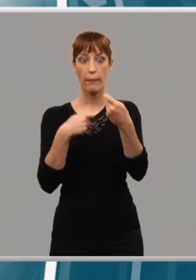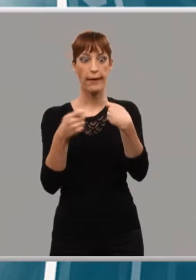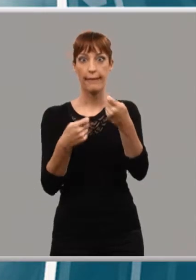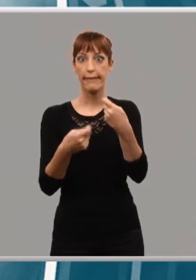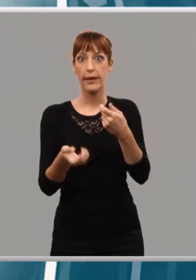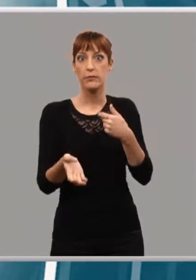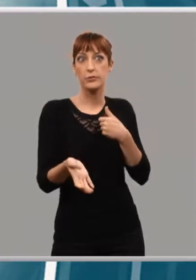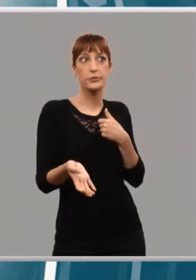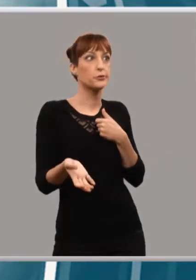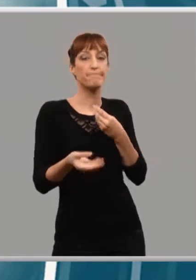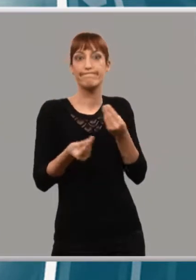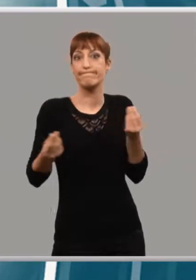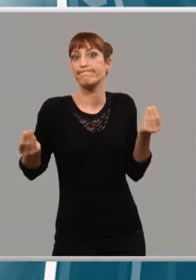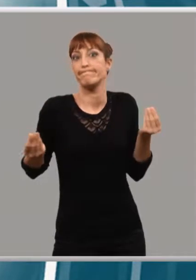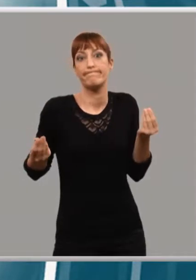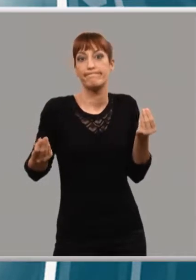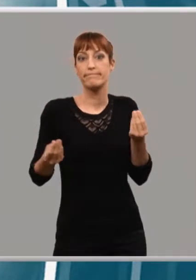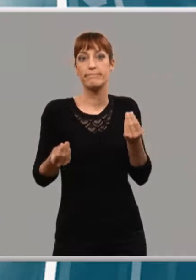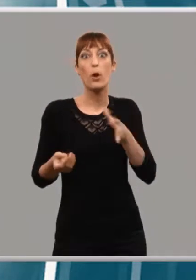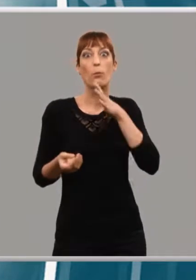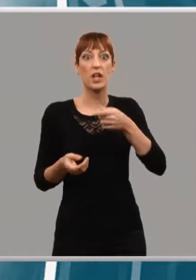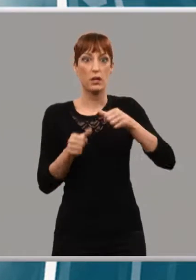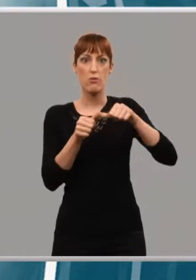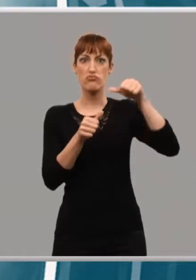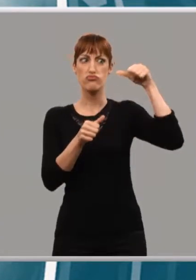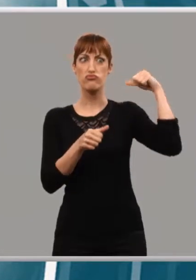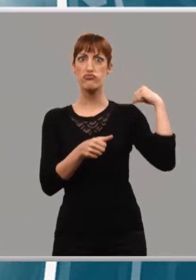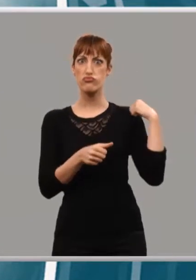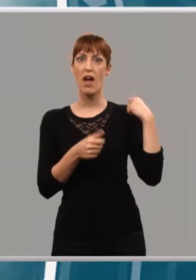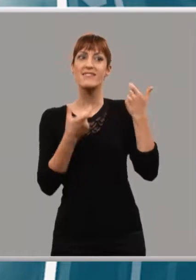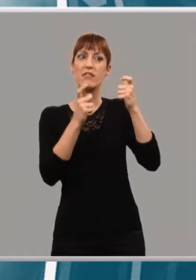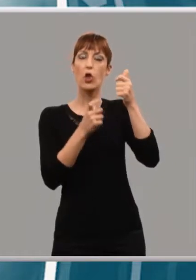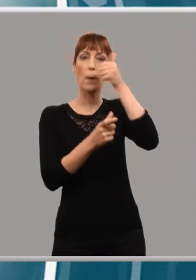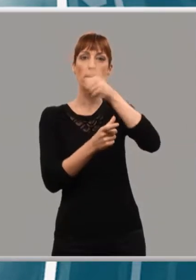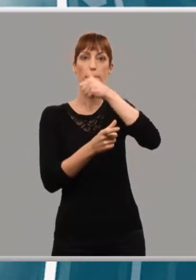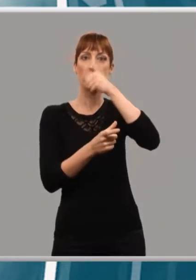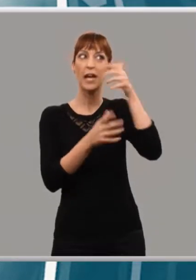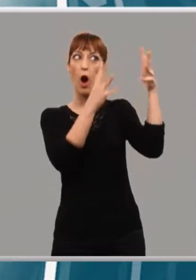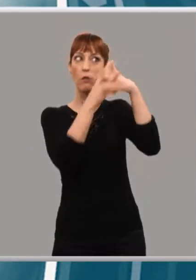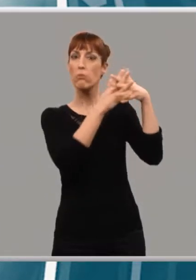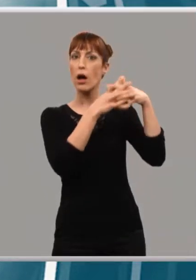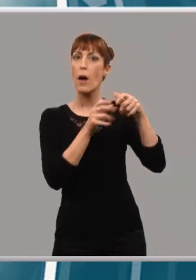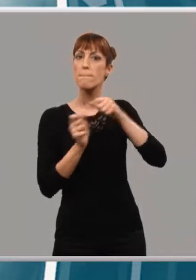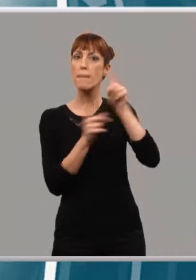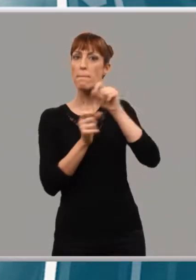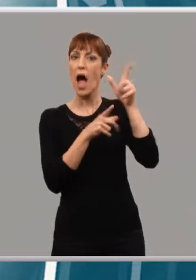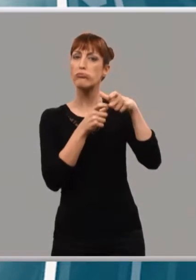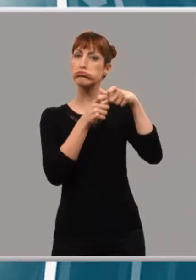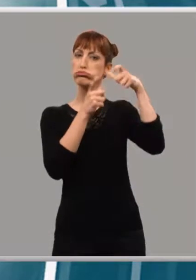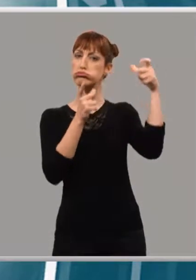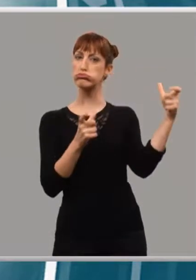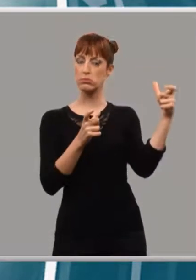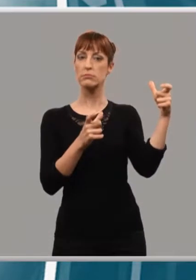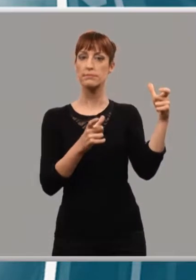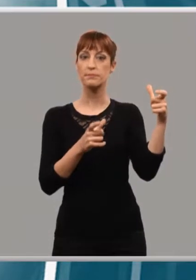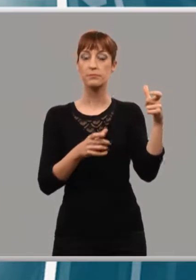sector que en los últimos años había apostado firmemente, además, por incrementar su presencia en el país. Vemos, las autoridades españolas y en particular